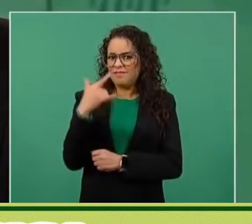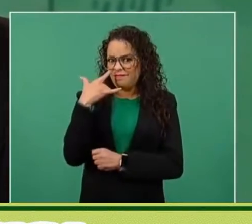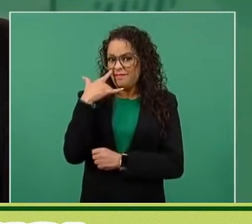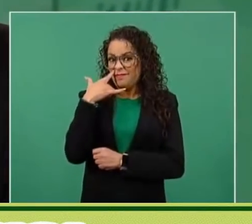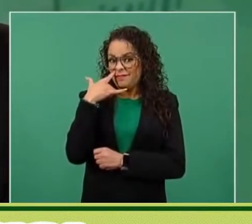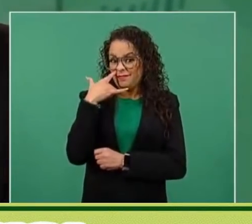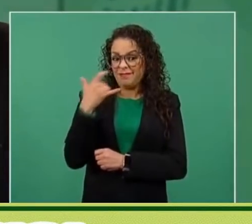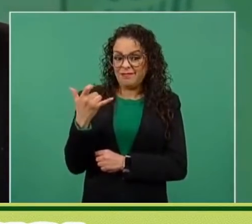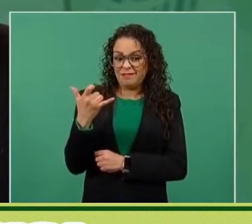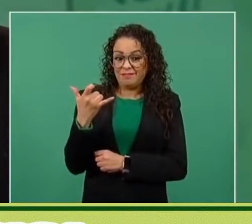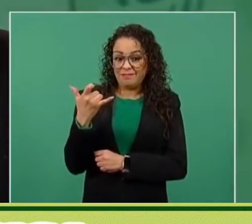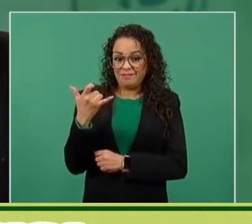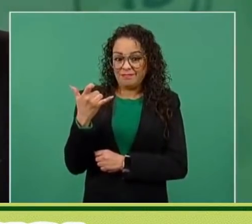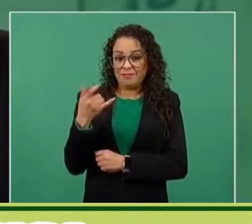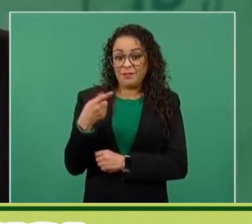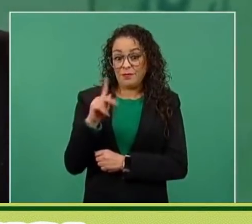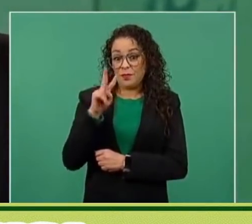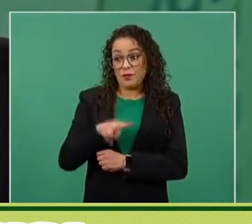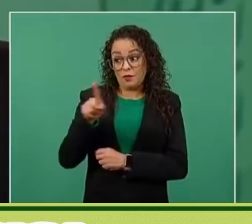aunque es un asunto muy serio,